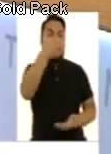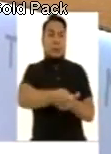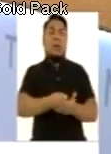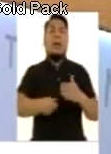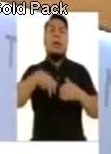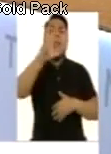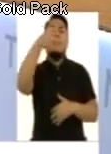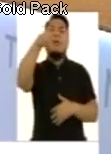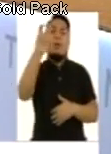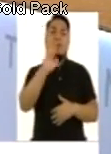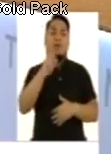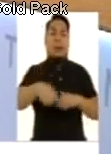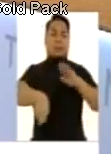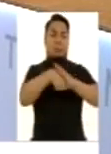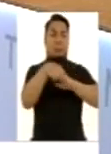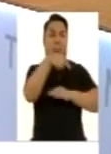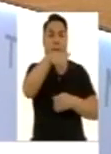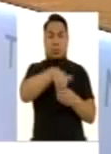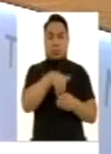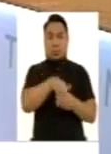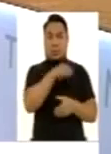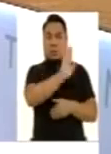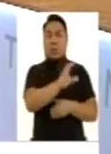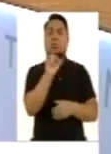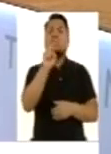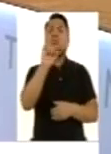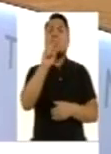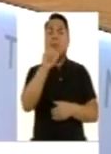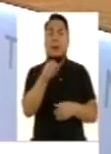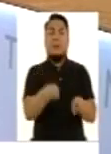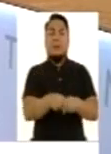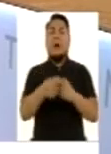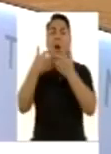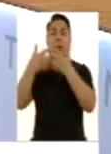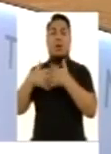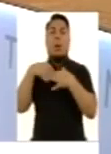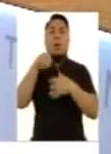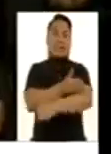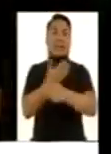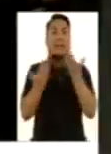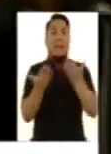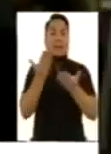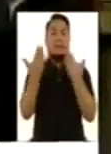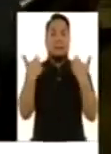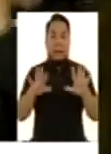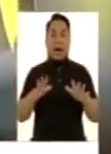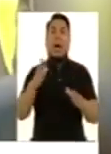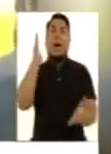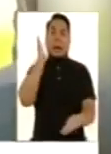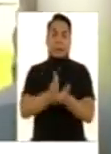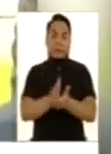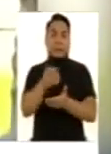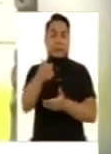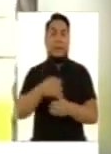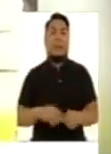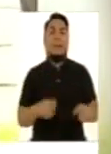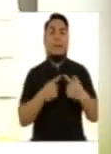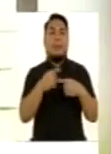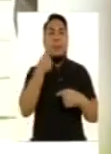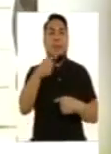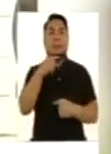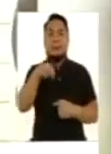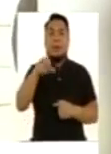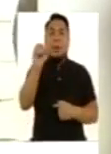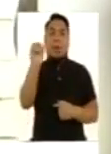dólares para las campañas de la exalcaldesa y otros 7 por parte de la empresa OAS. De acuerdo a la acusación fiscal, Odebrecht